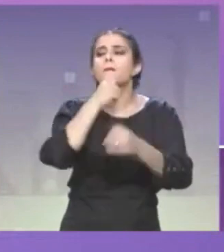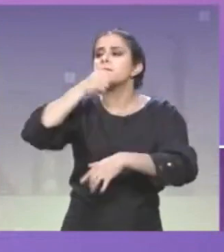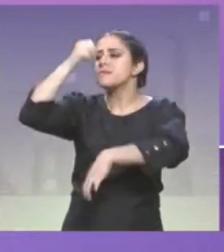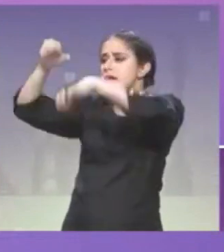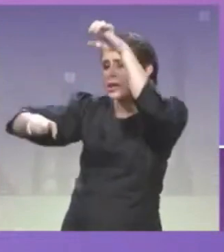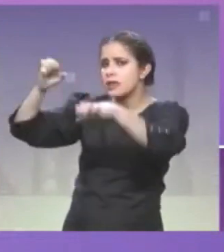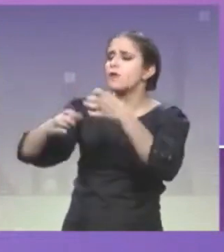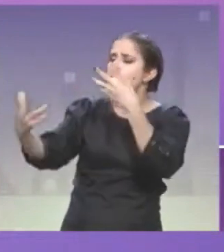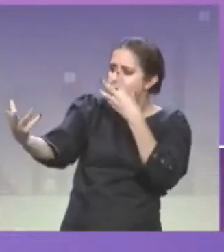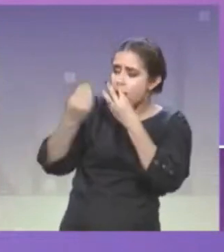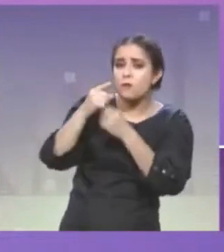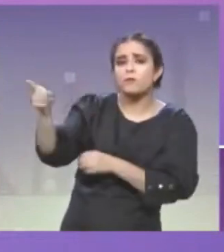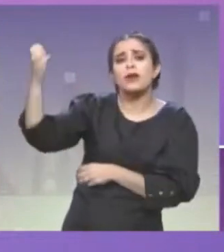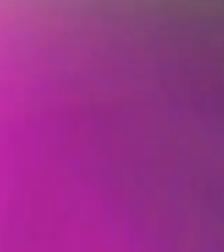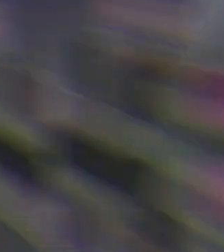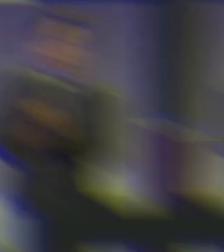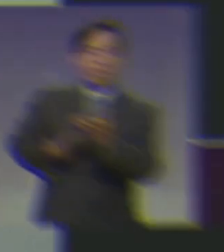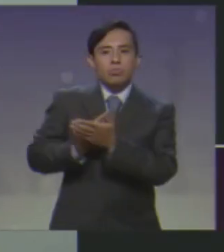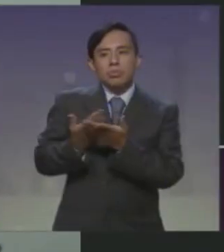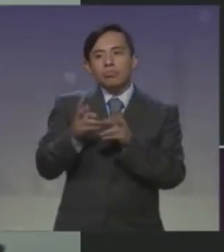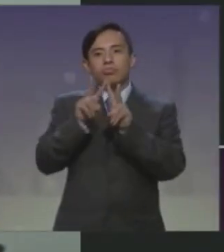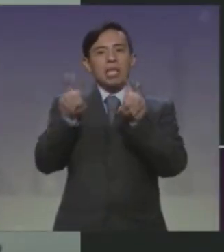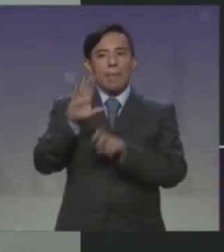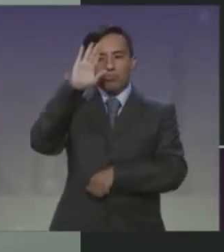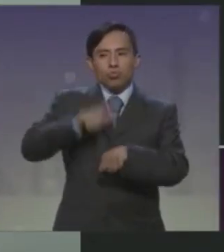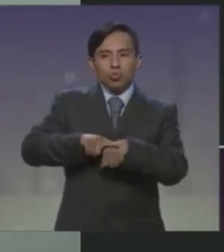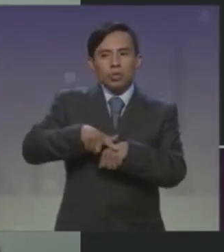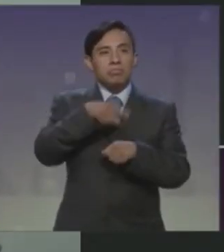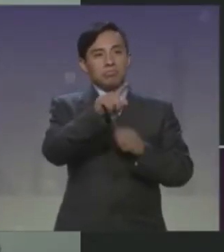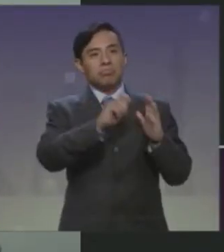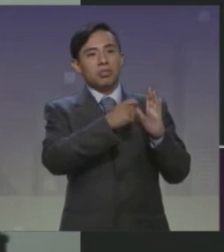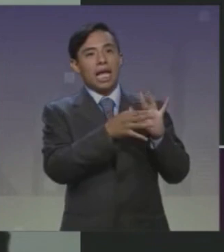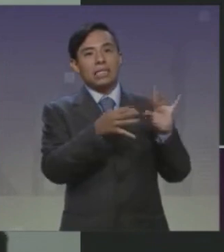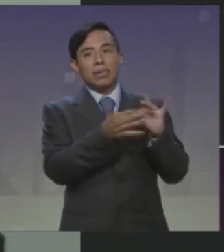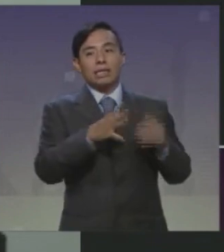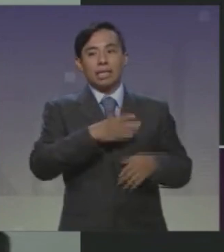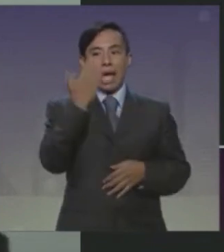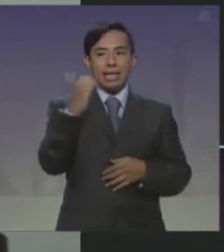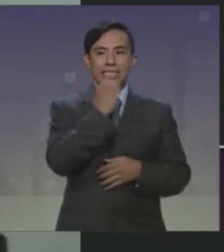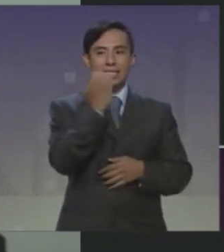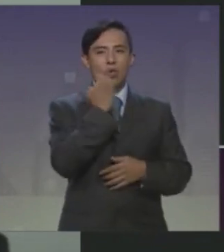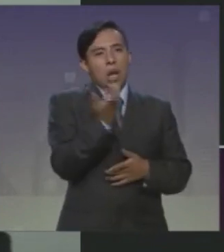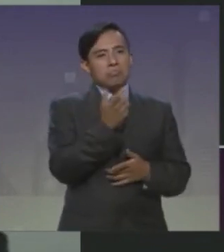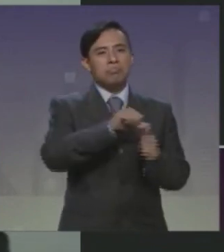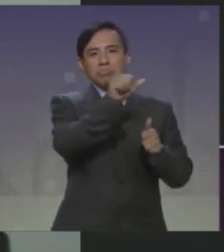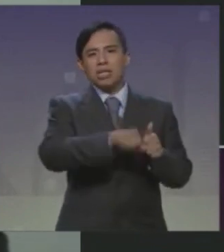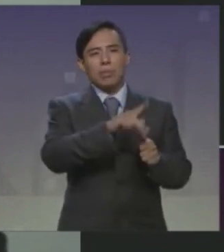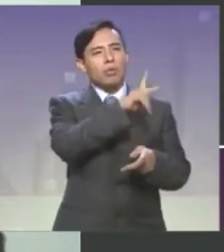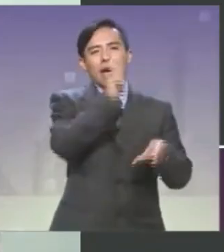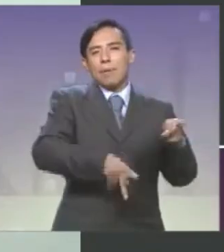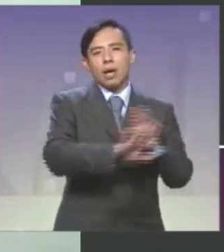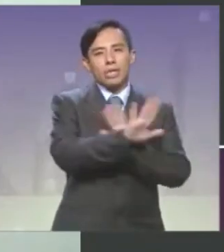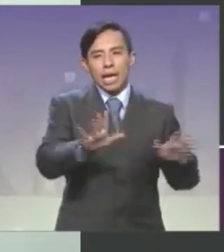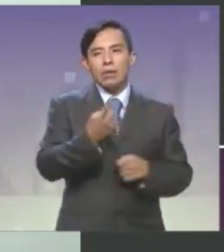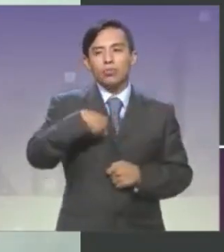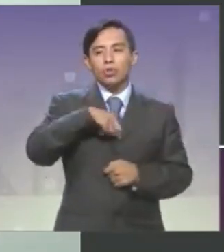Necesito gente adulta que trabaje conmigo. Hablan sobre una escuela de artes que sí va a ser y hoy es un elefante blanco. No se nos olvida